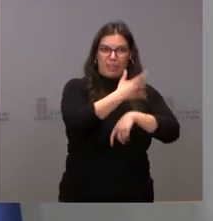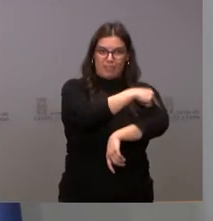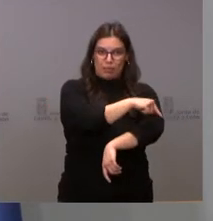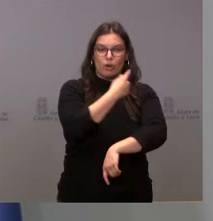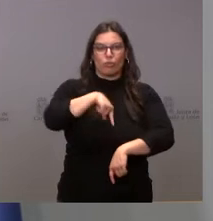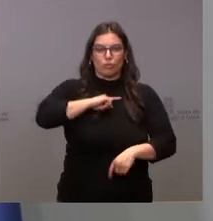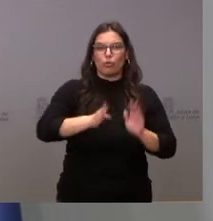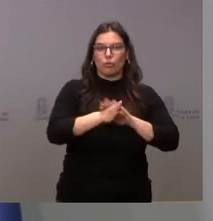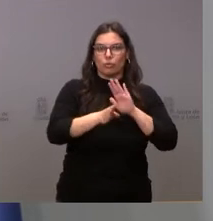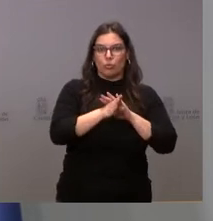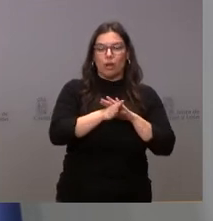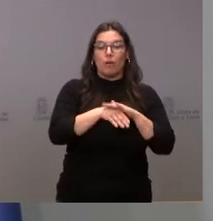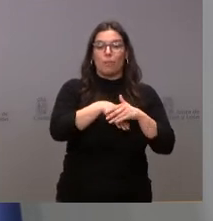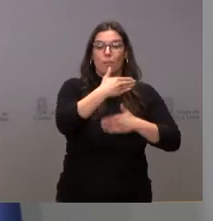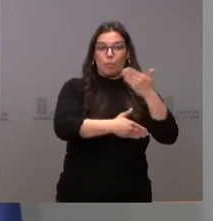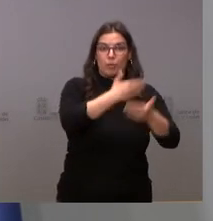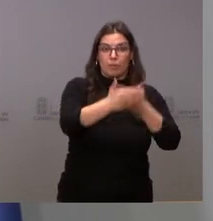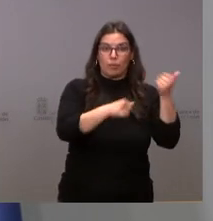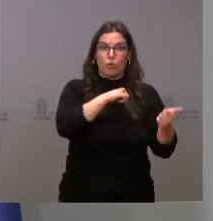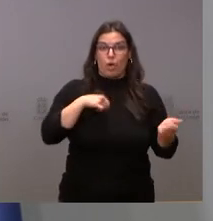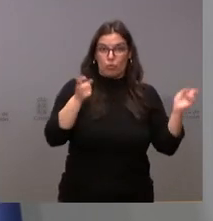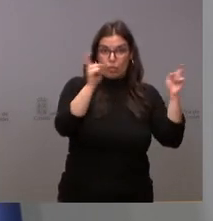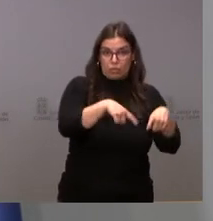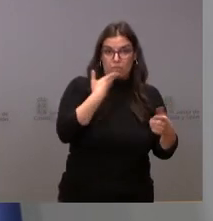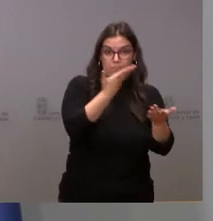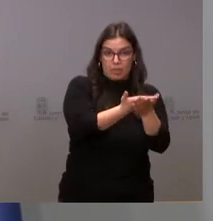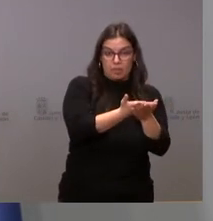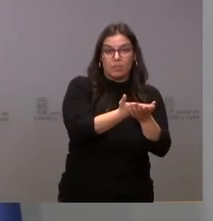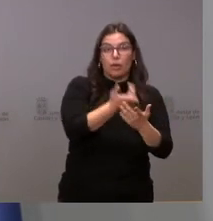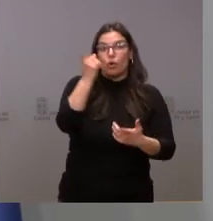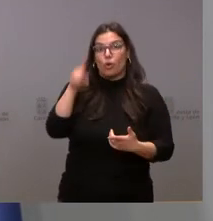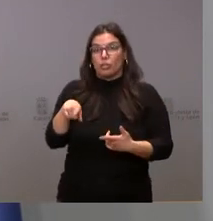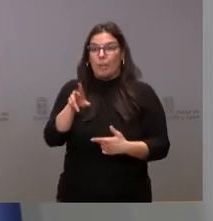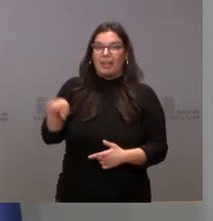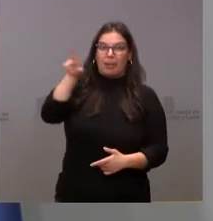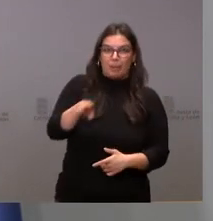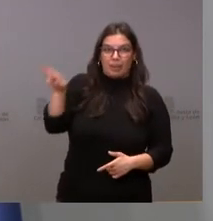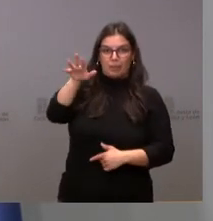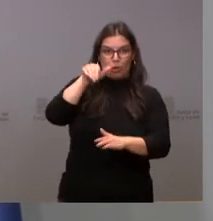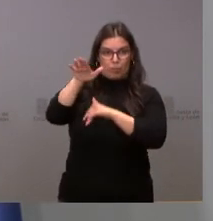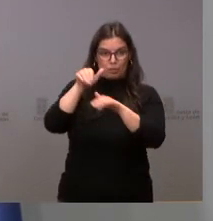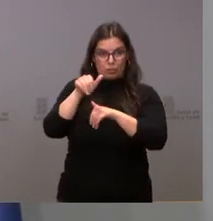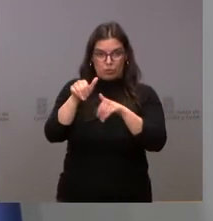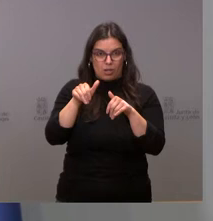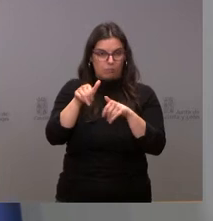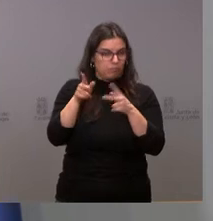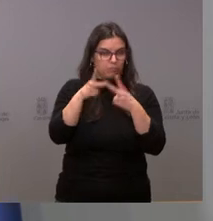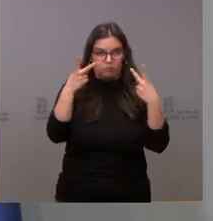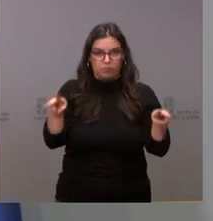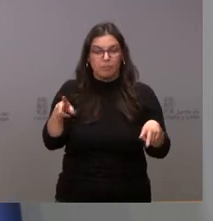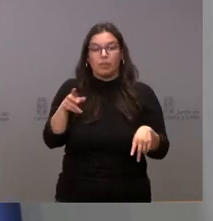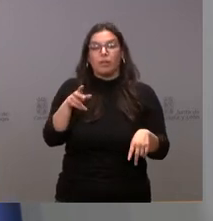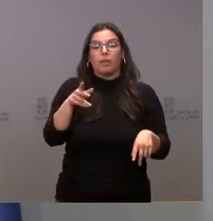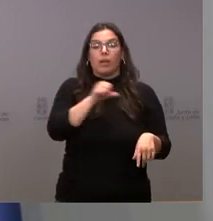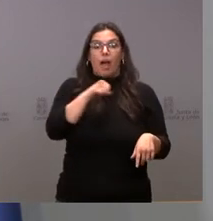seguimos manteniendo tanto el procedimiento de autocita como las repescas. Autocita para todas aquellas personas que por diferentes